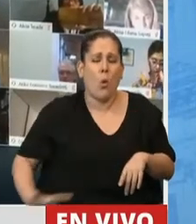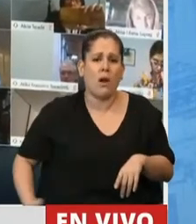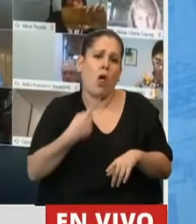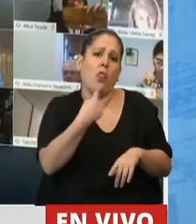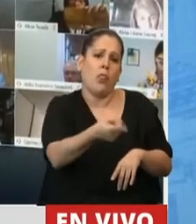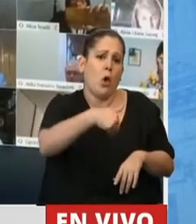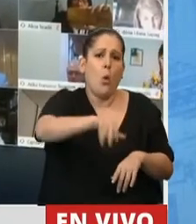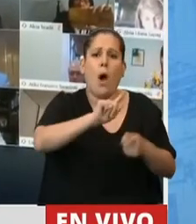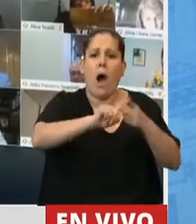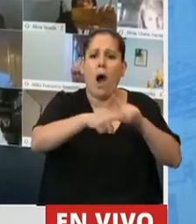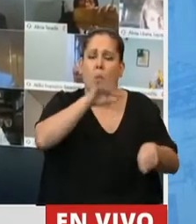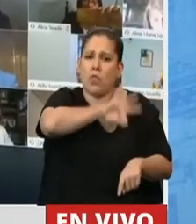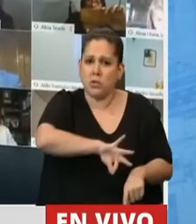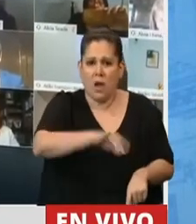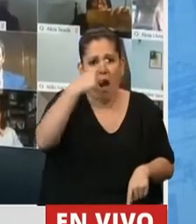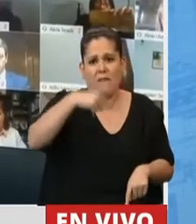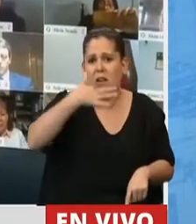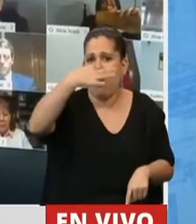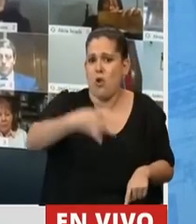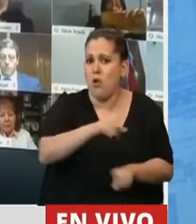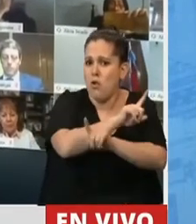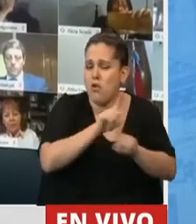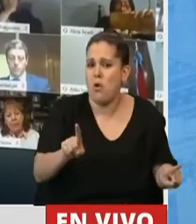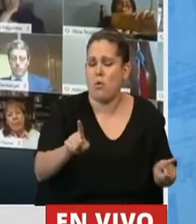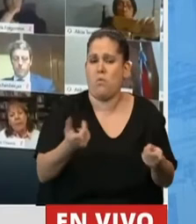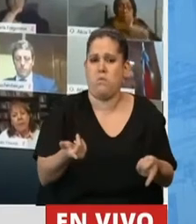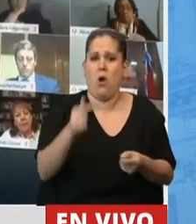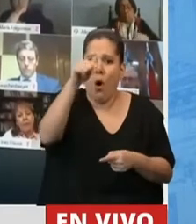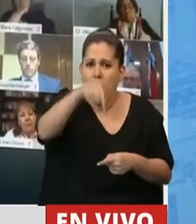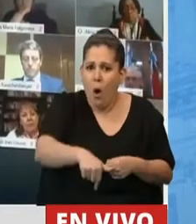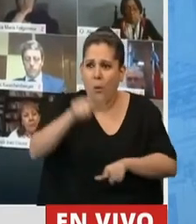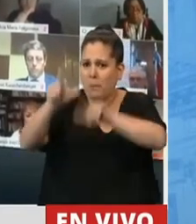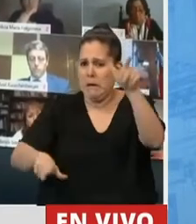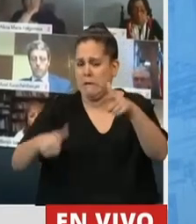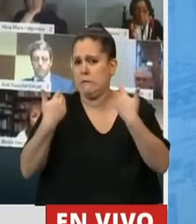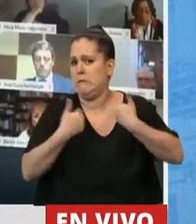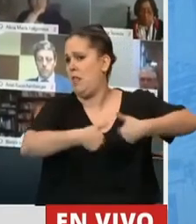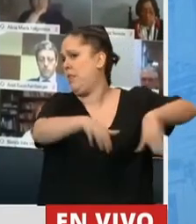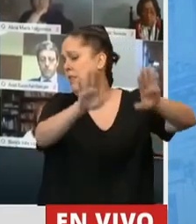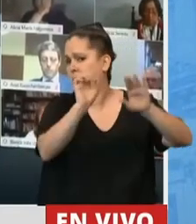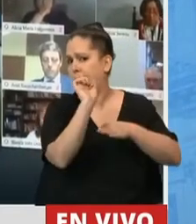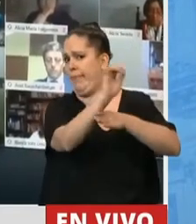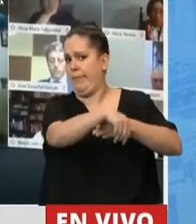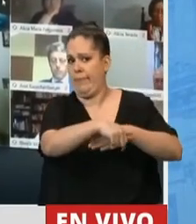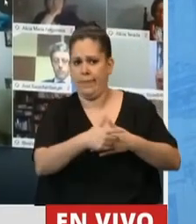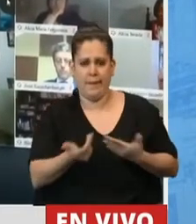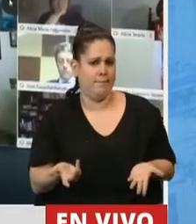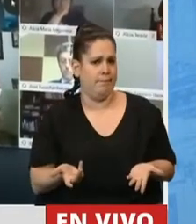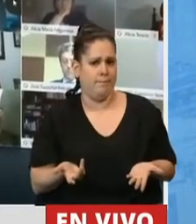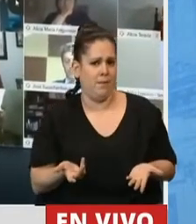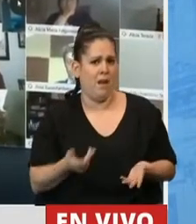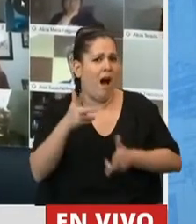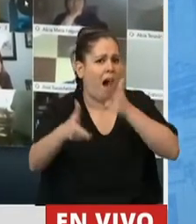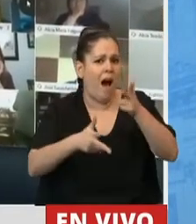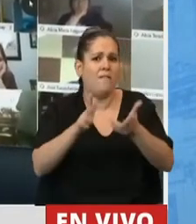podía cumplir, hoy le soltaron la mano. Le soltaron la mano y